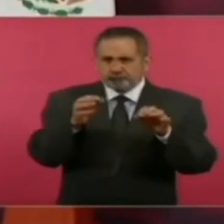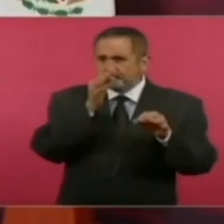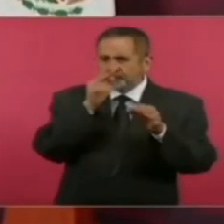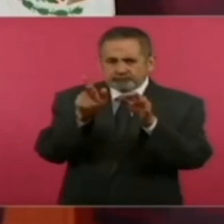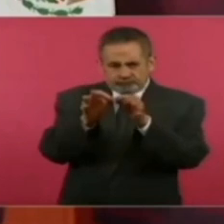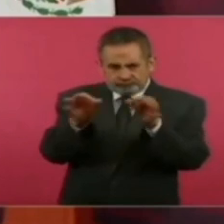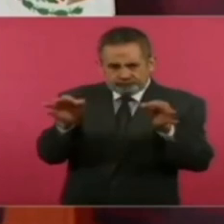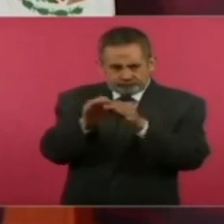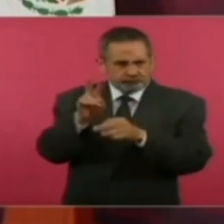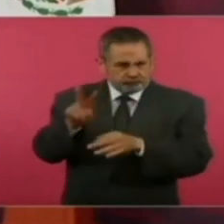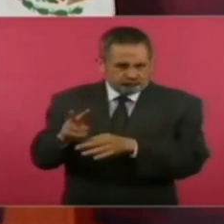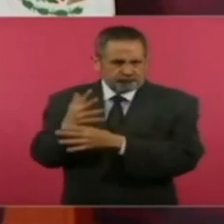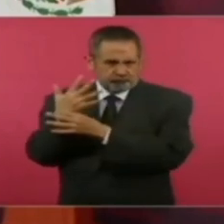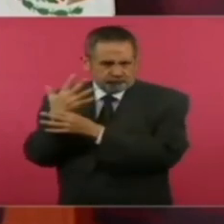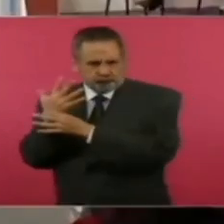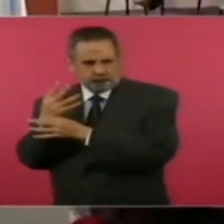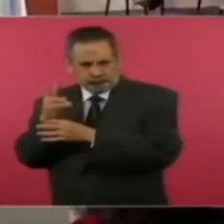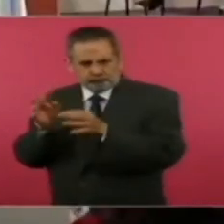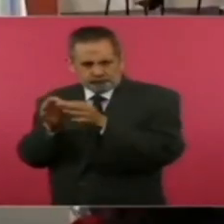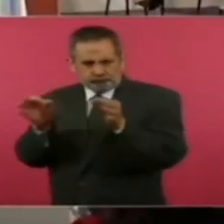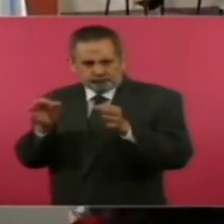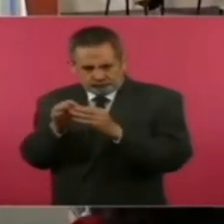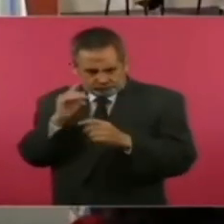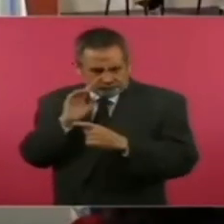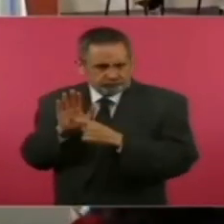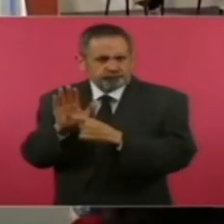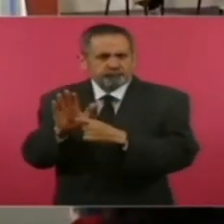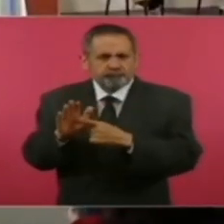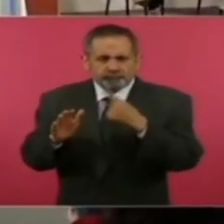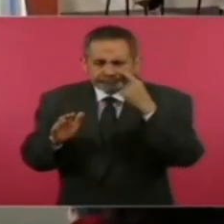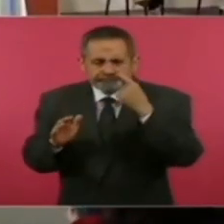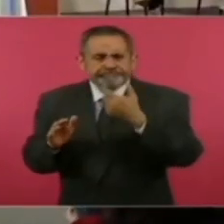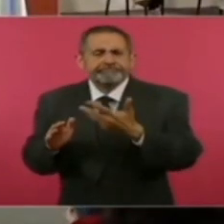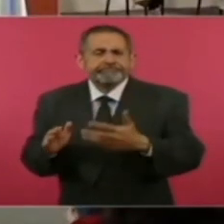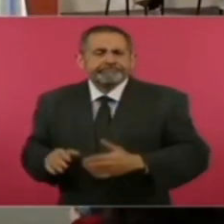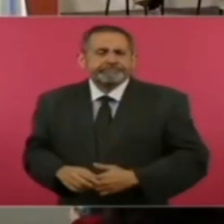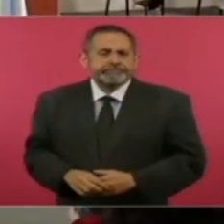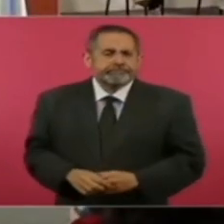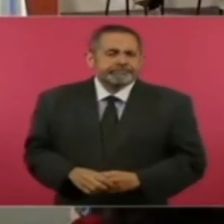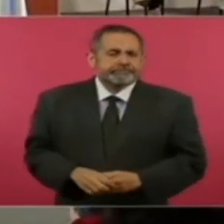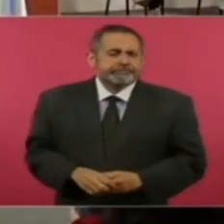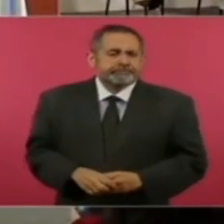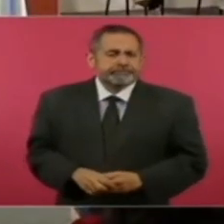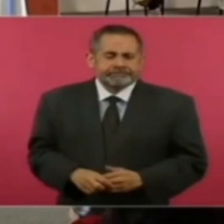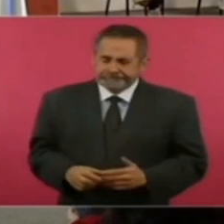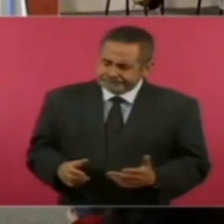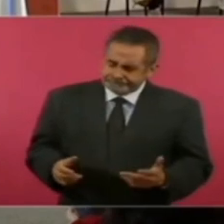lo que expresé de manera literal